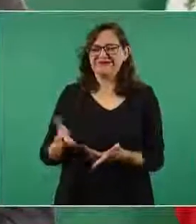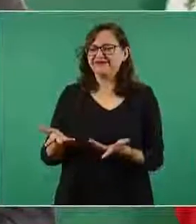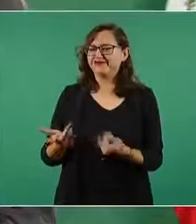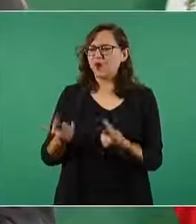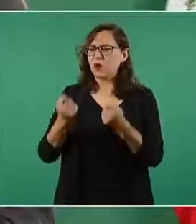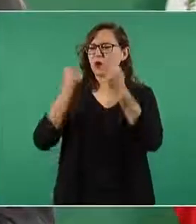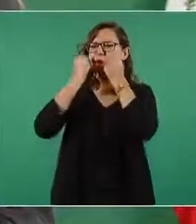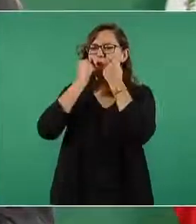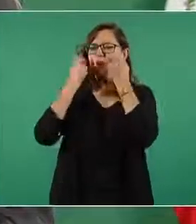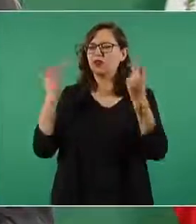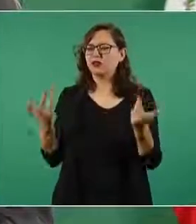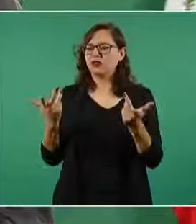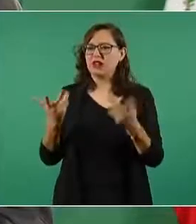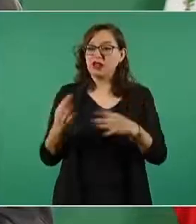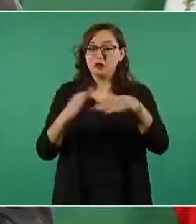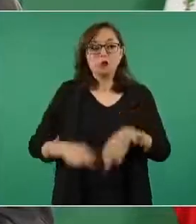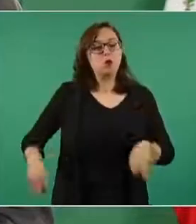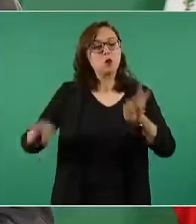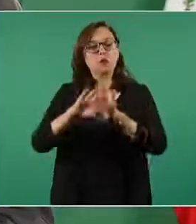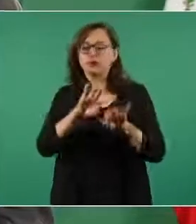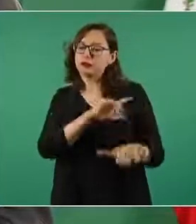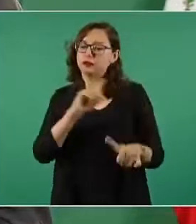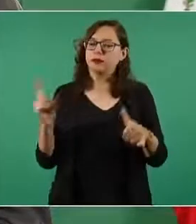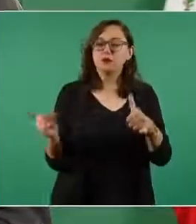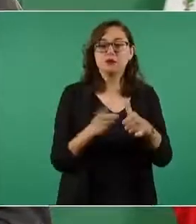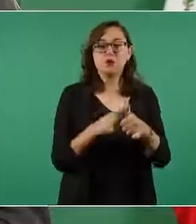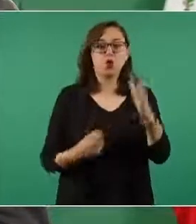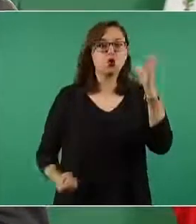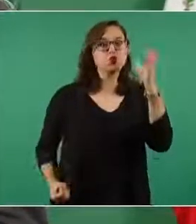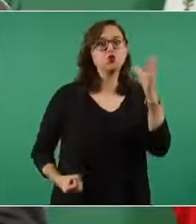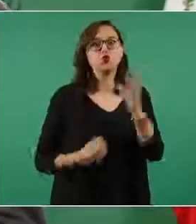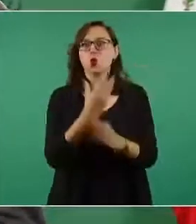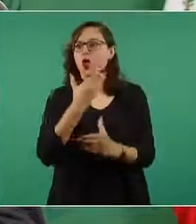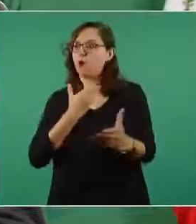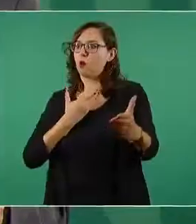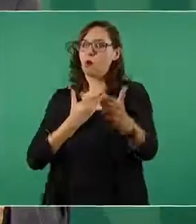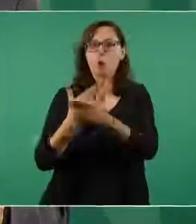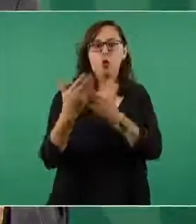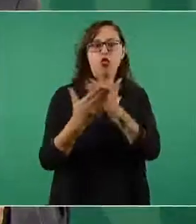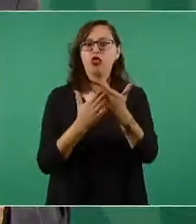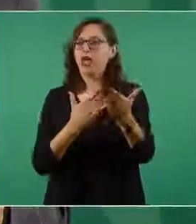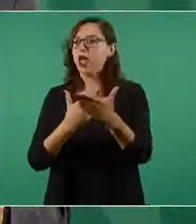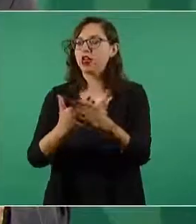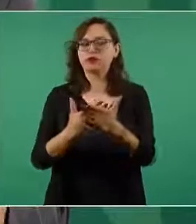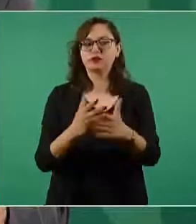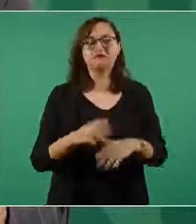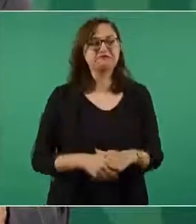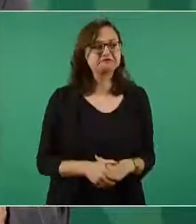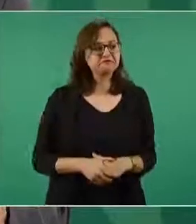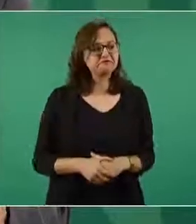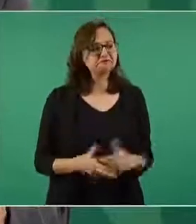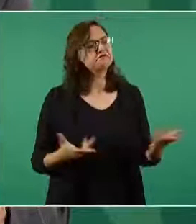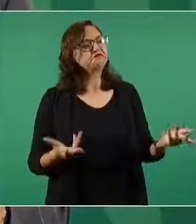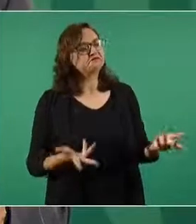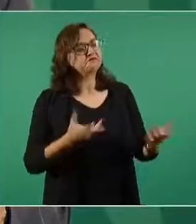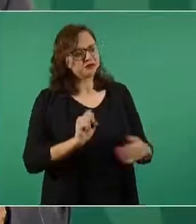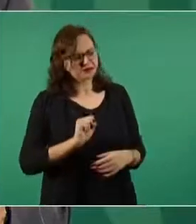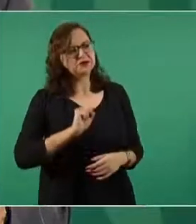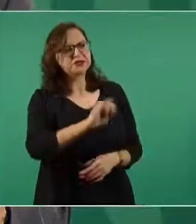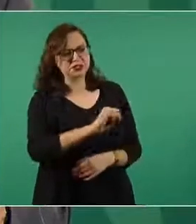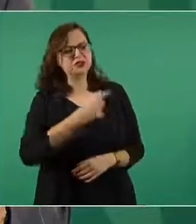Nosotros queremos la modernidad, pero forjada desde abajo y para todos,